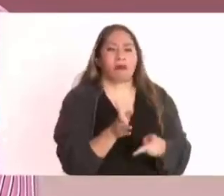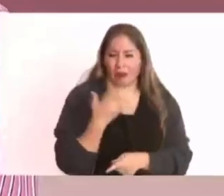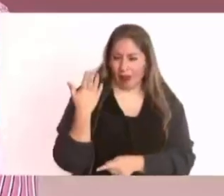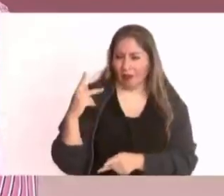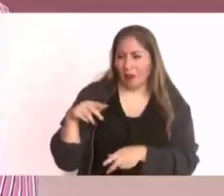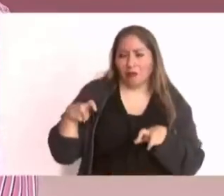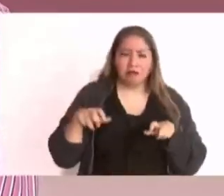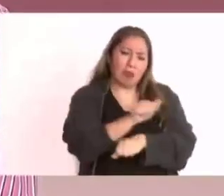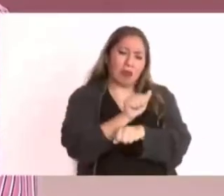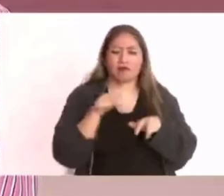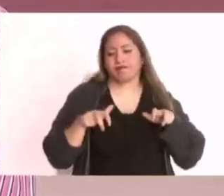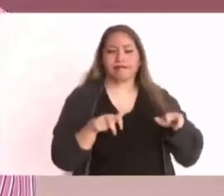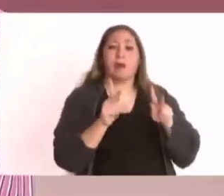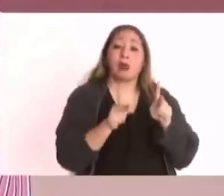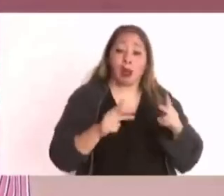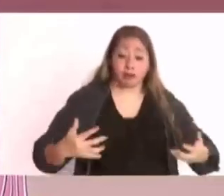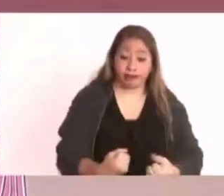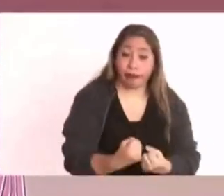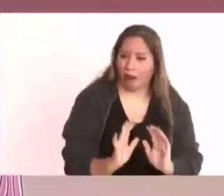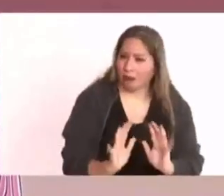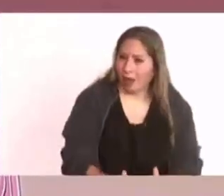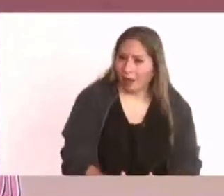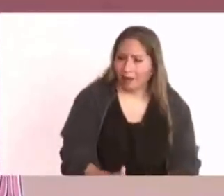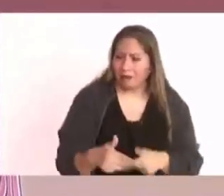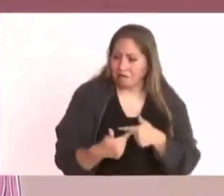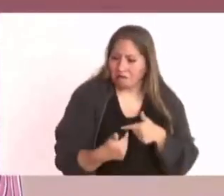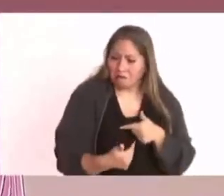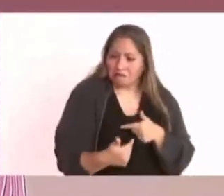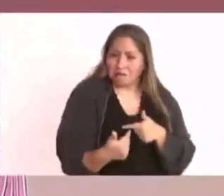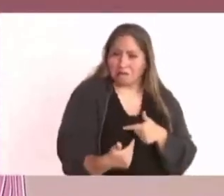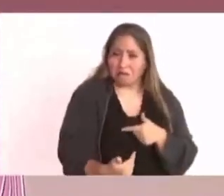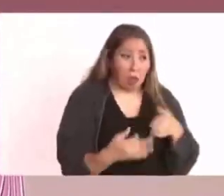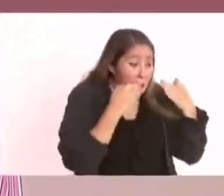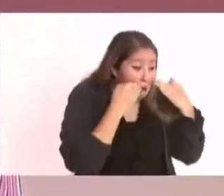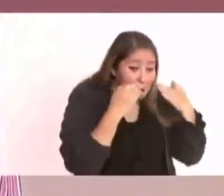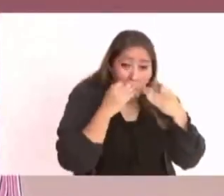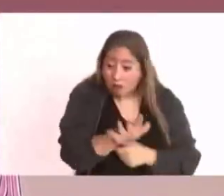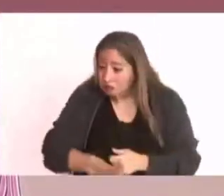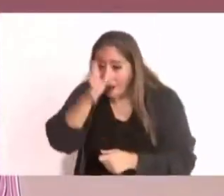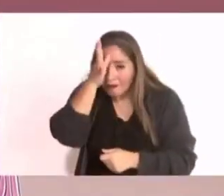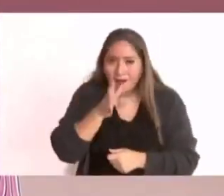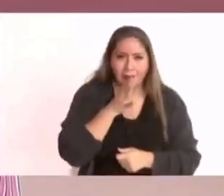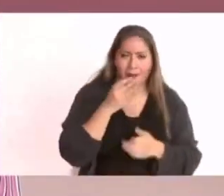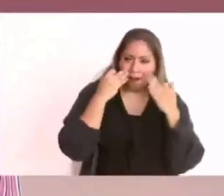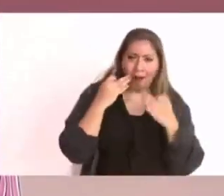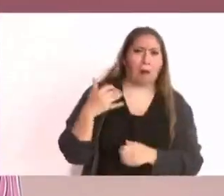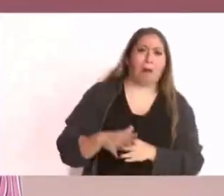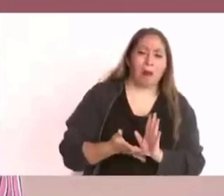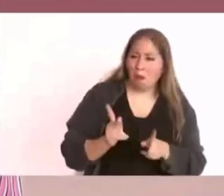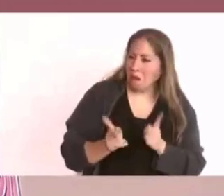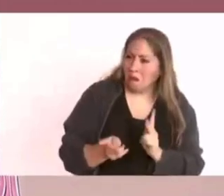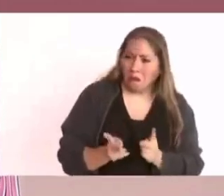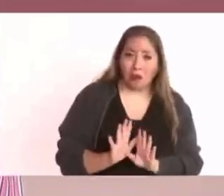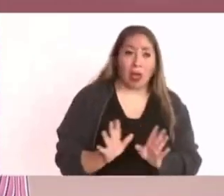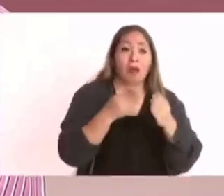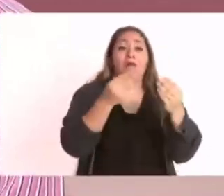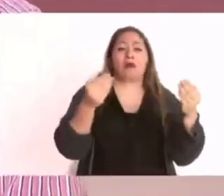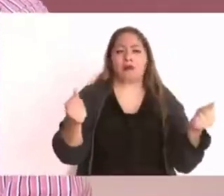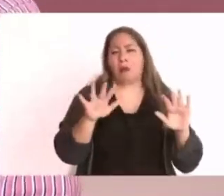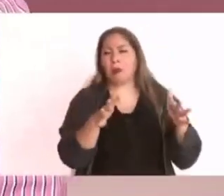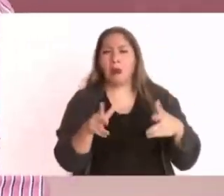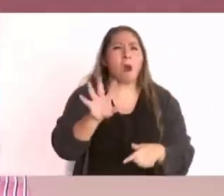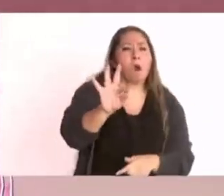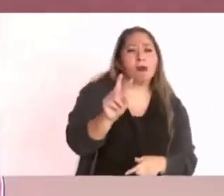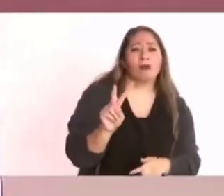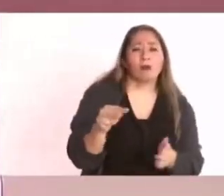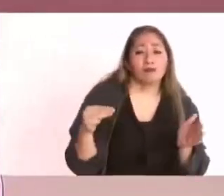platicando de que hay una recuperación ya que se está constatando en Coahuila. Me hablaba de que se perdieron alrededor de